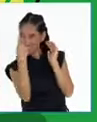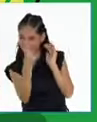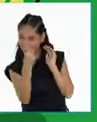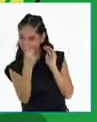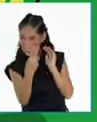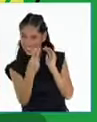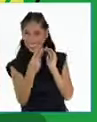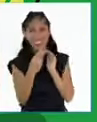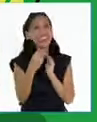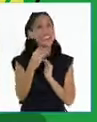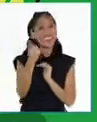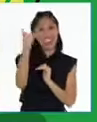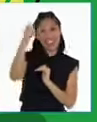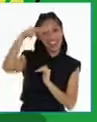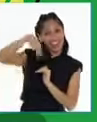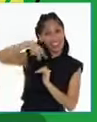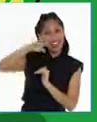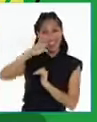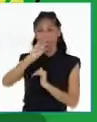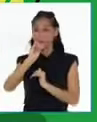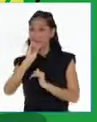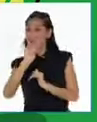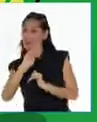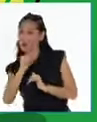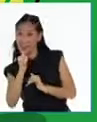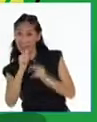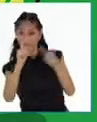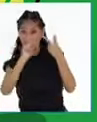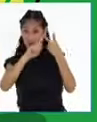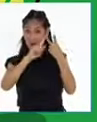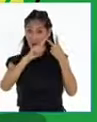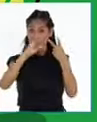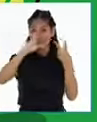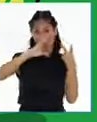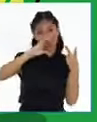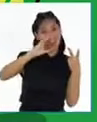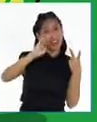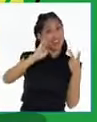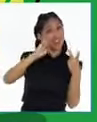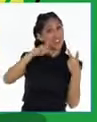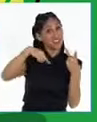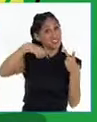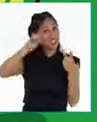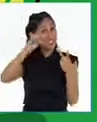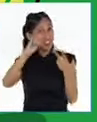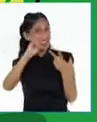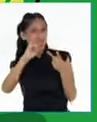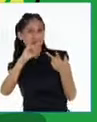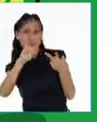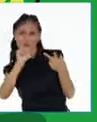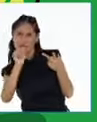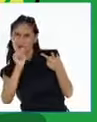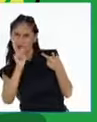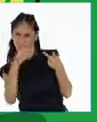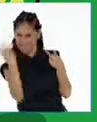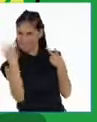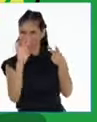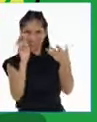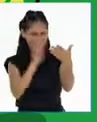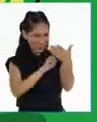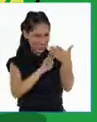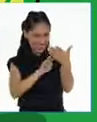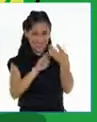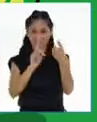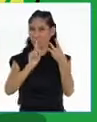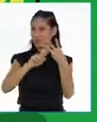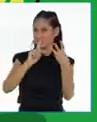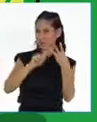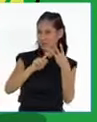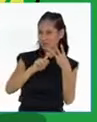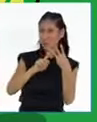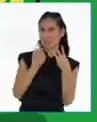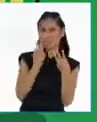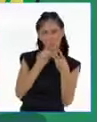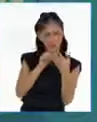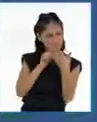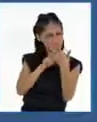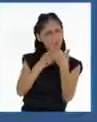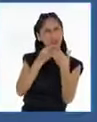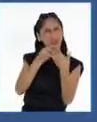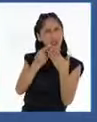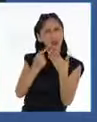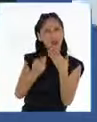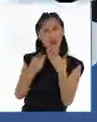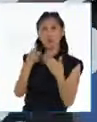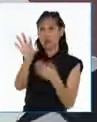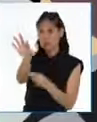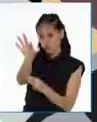¡Está hacia abajo! ¡La cédula! ¡Ya vi la cédula! ¡No fue tan difícil! Yasmín dijo que al encontrar los